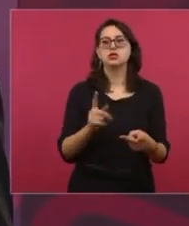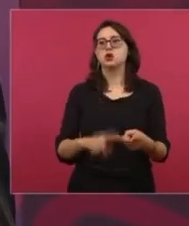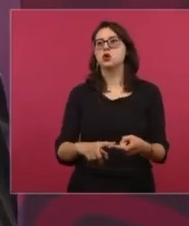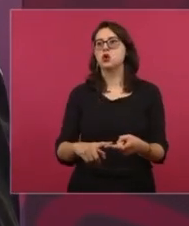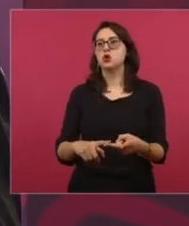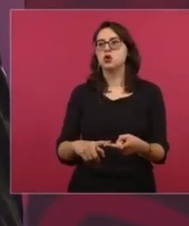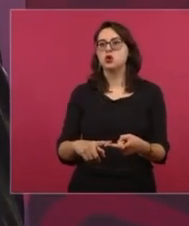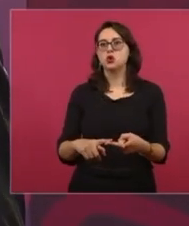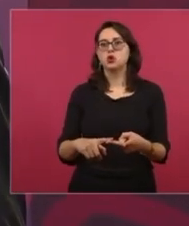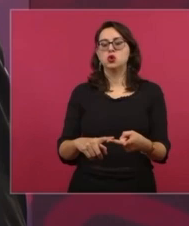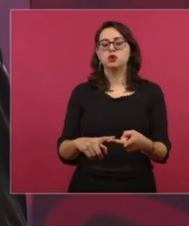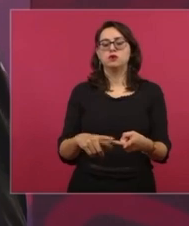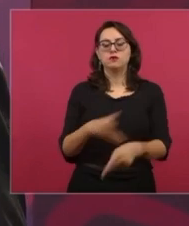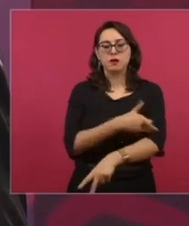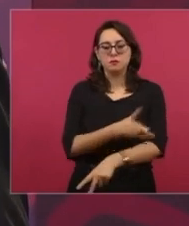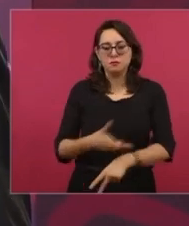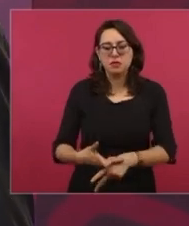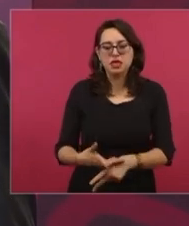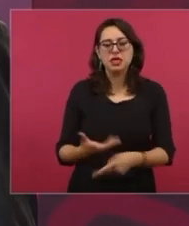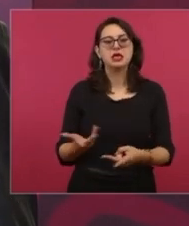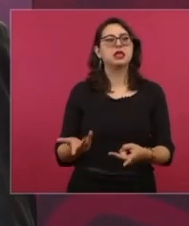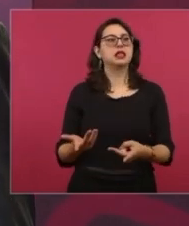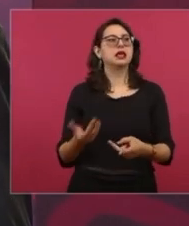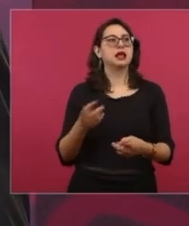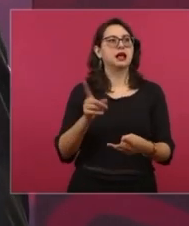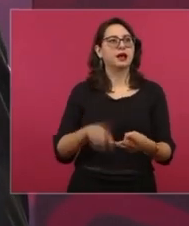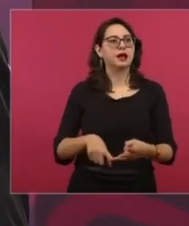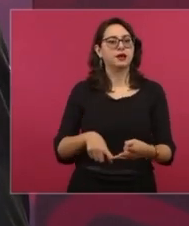familiares.